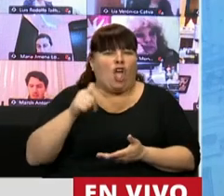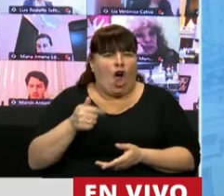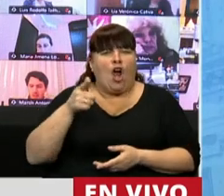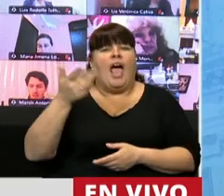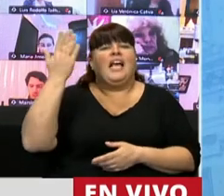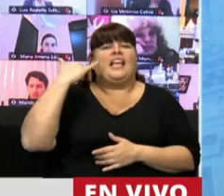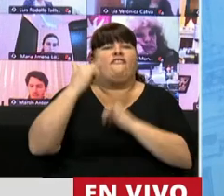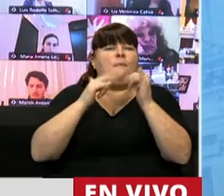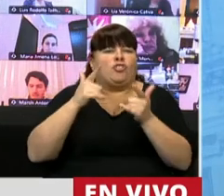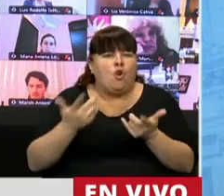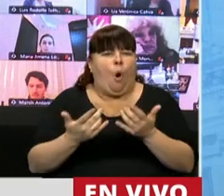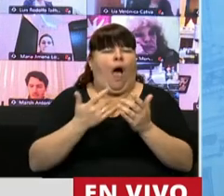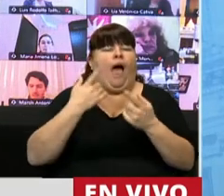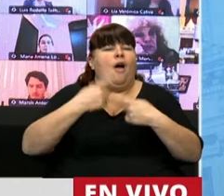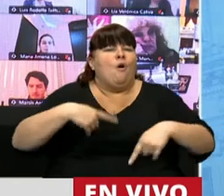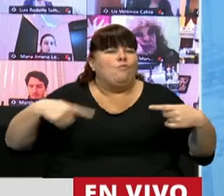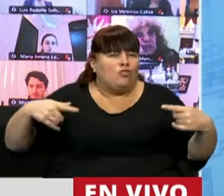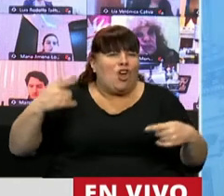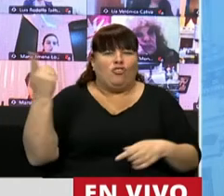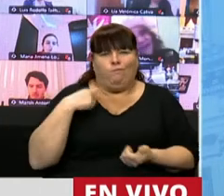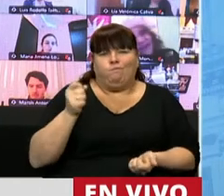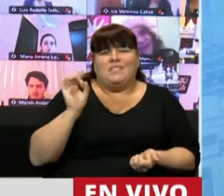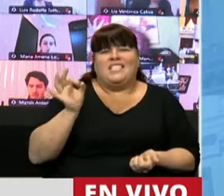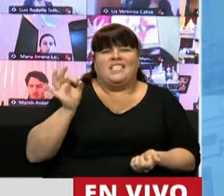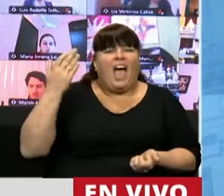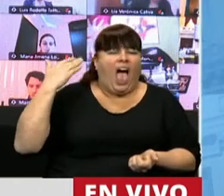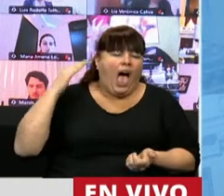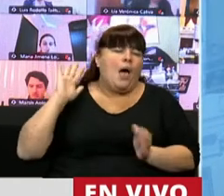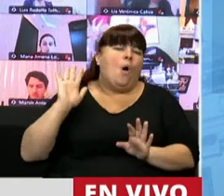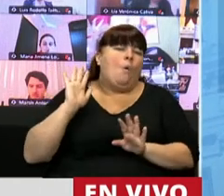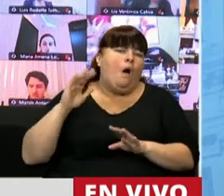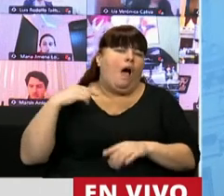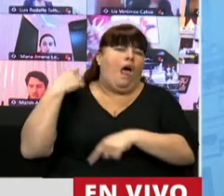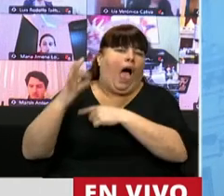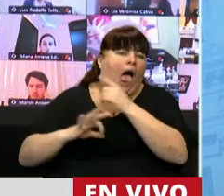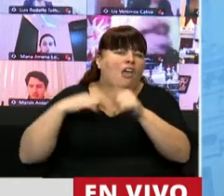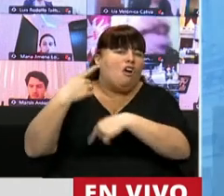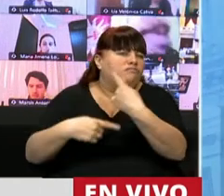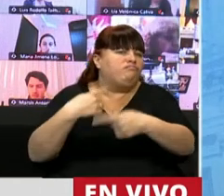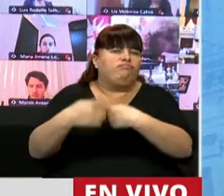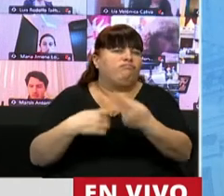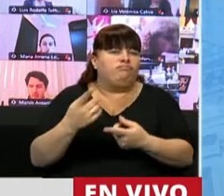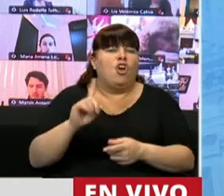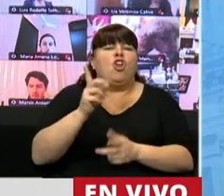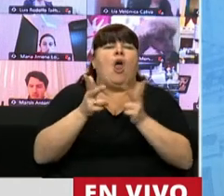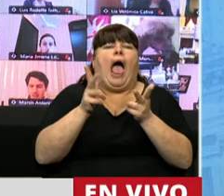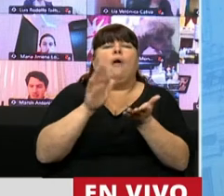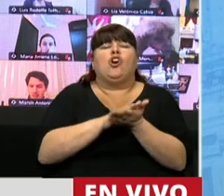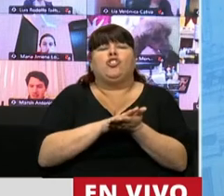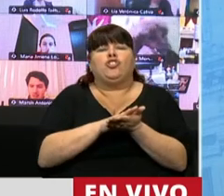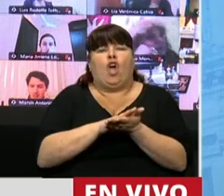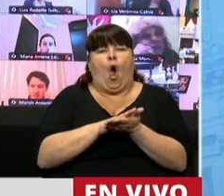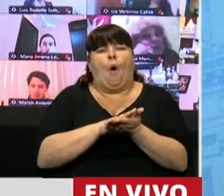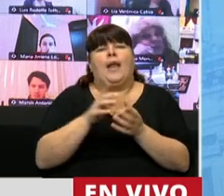encontrábamos sin datos. O sea, muchas cosas que ya sabíamos y que, bueno, íbamos pasando año a año. Y no estoy hablando de